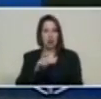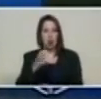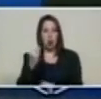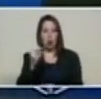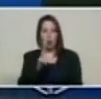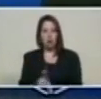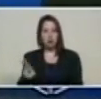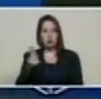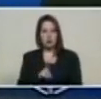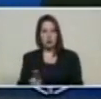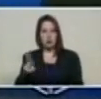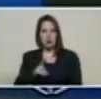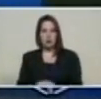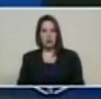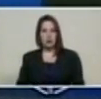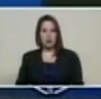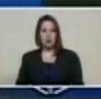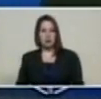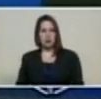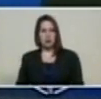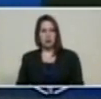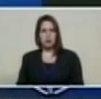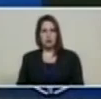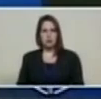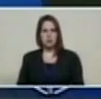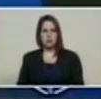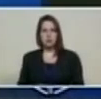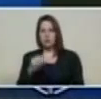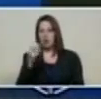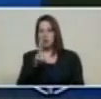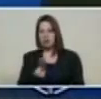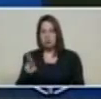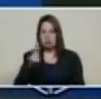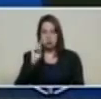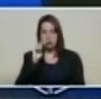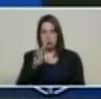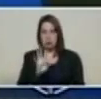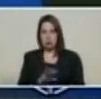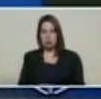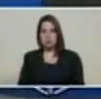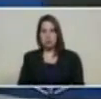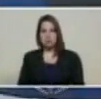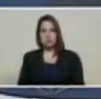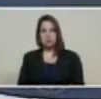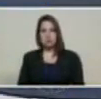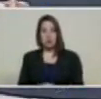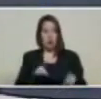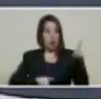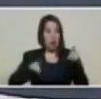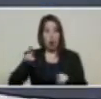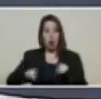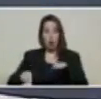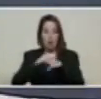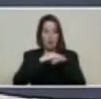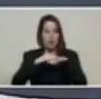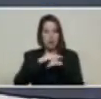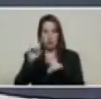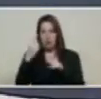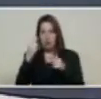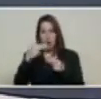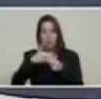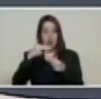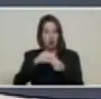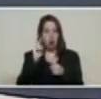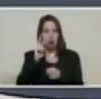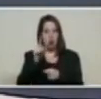aquí dice la usabilidad aquí hay varios ministros ministro de petróleo primero con usted